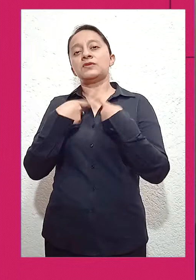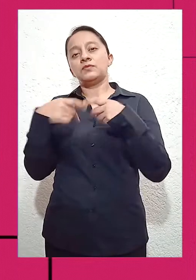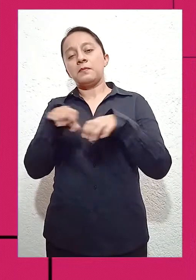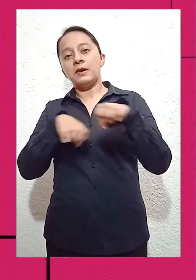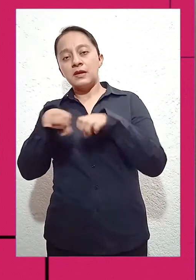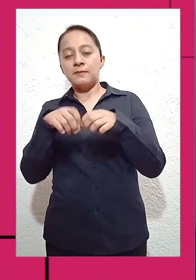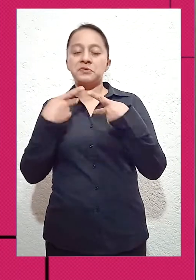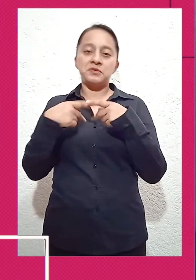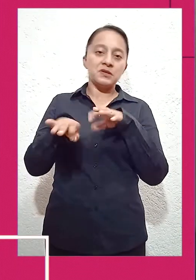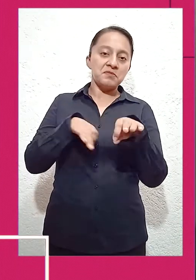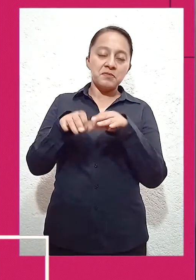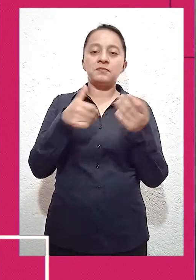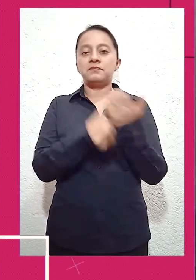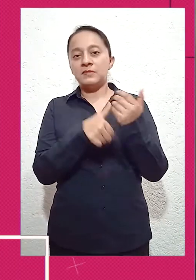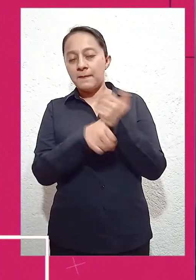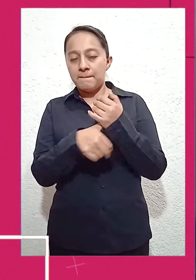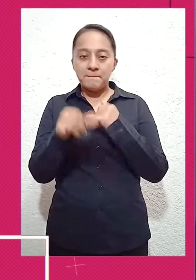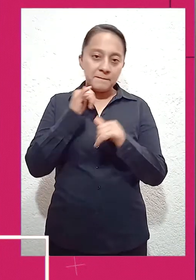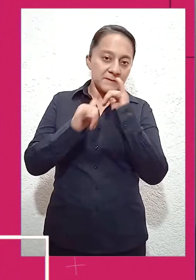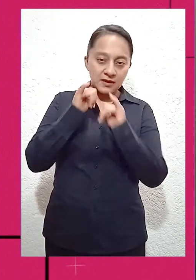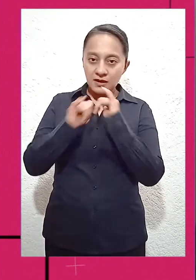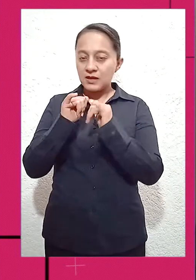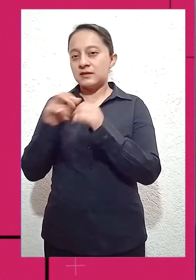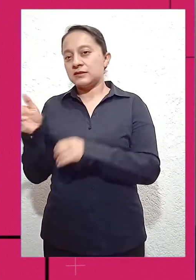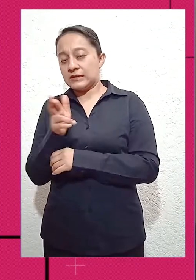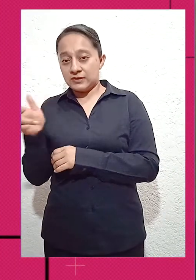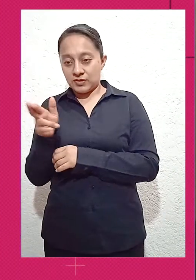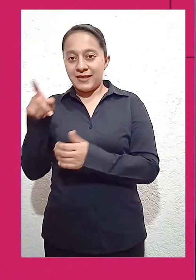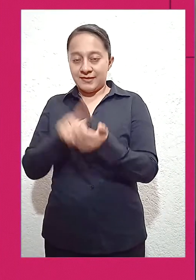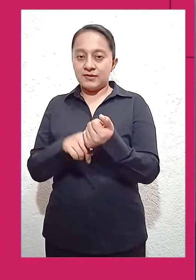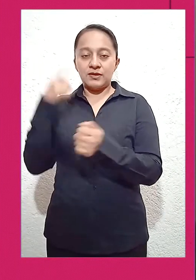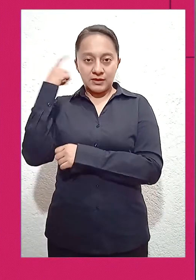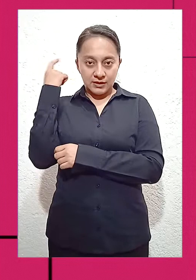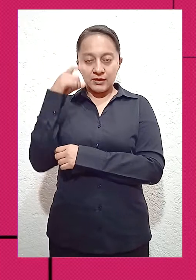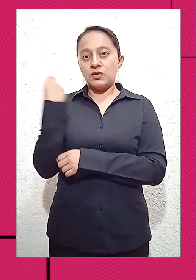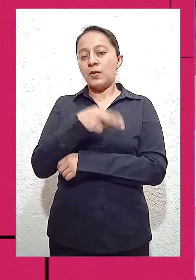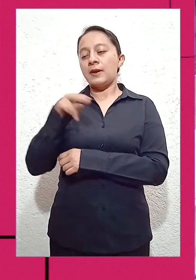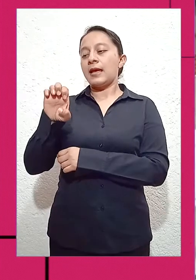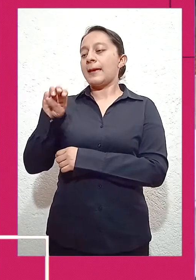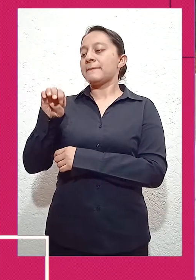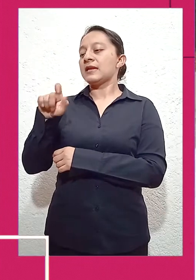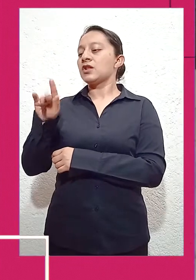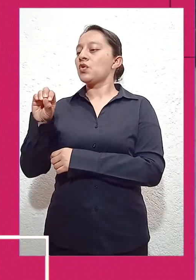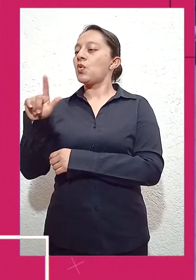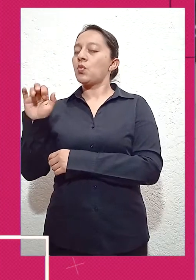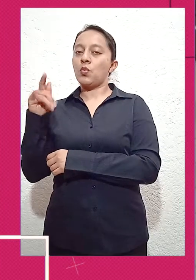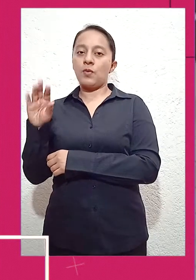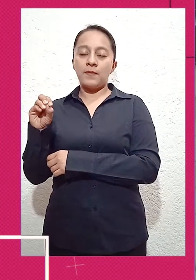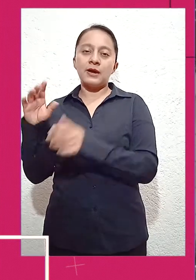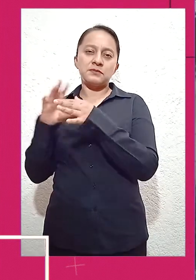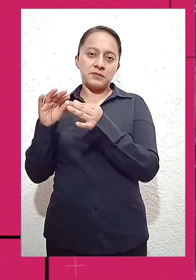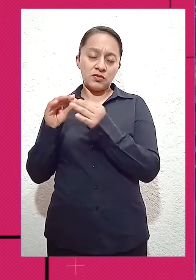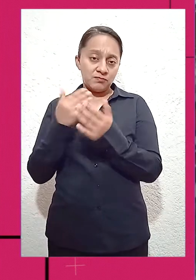Discotecas, Bares y Restaurantes en Querétaro, Emilio Lugo, quien comentó que actualmente solo siete establecimientos tienen abiertas sus